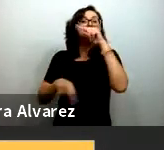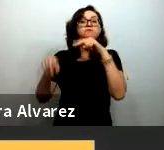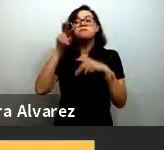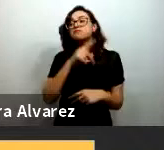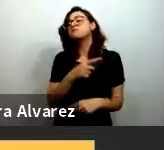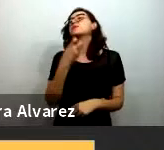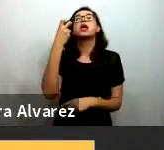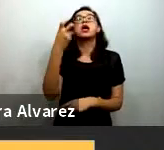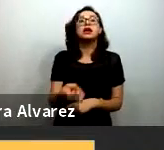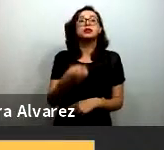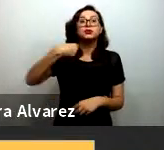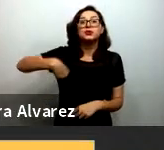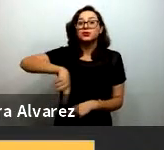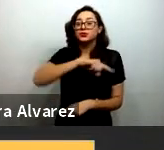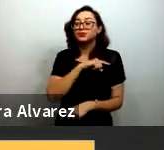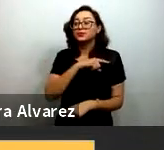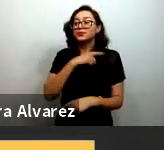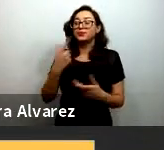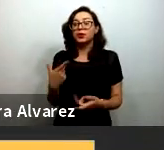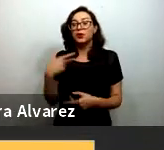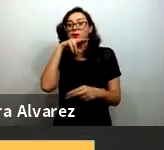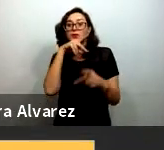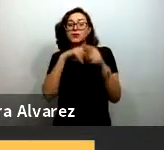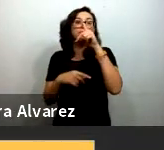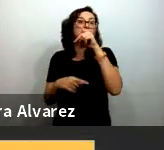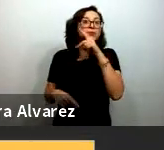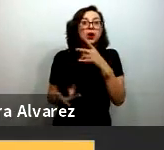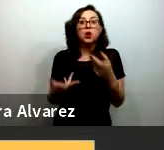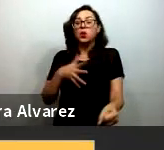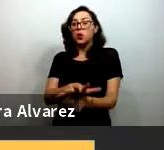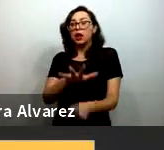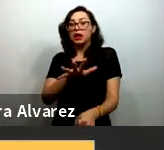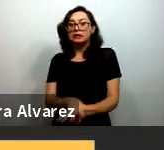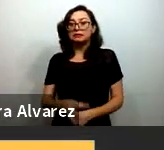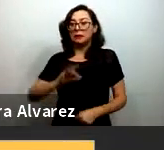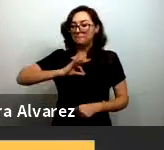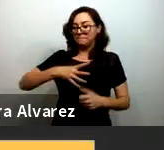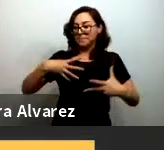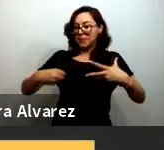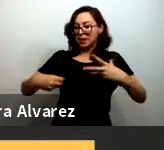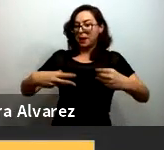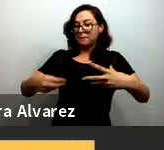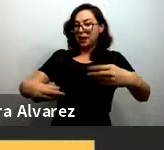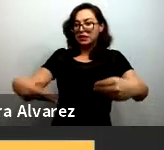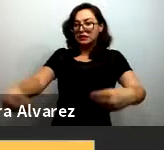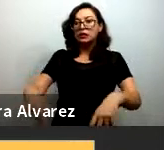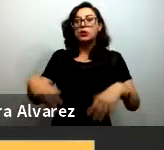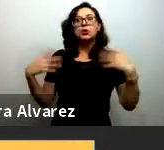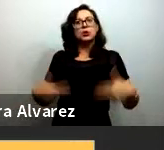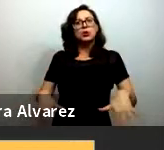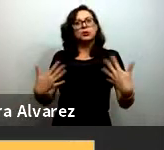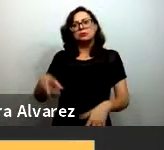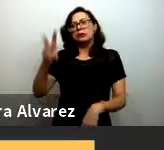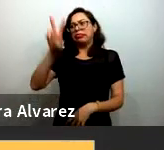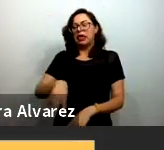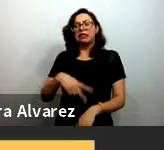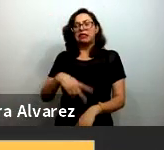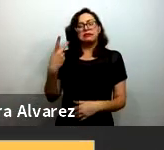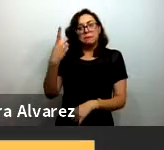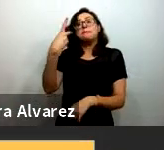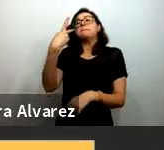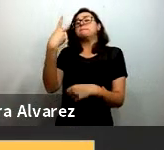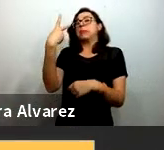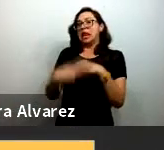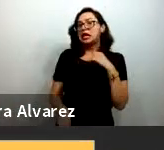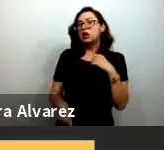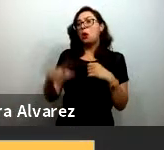conversaciones teníamos una preocupación común vemos a la pandemia como una seria amenaza para el desarrollo infantil de millones de niñas